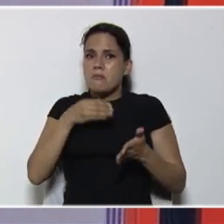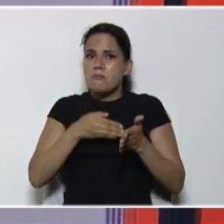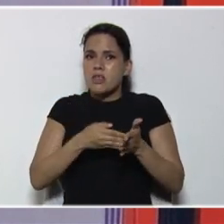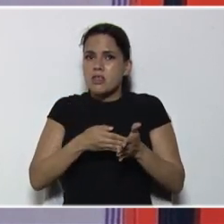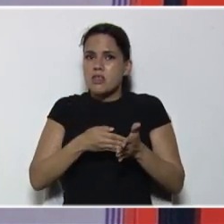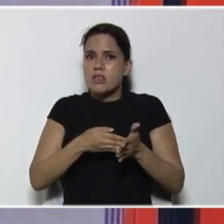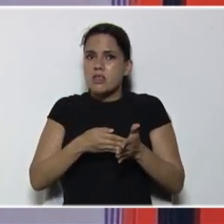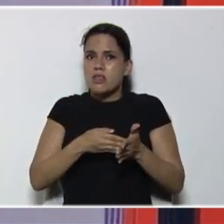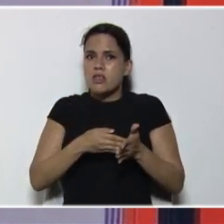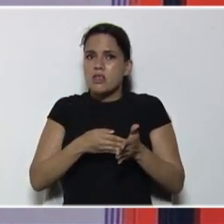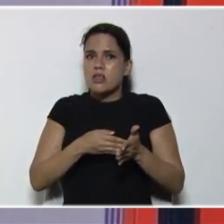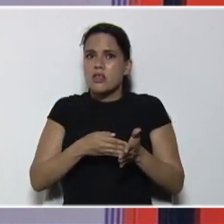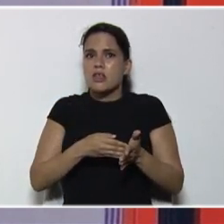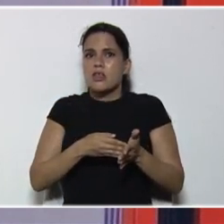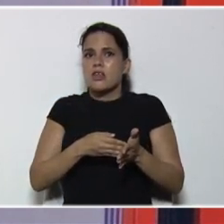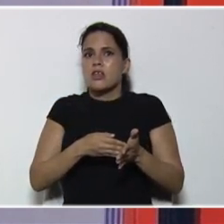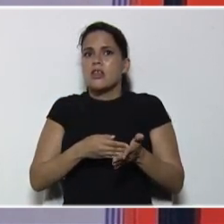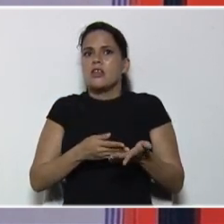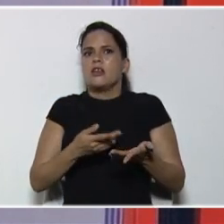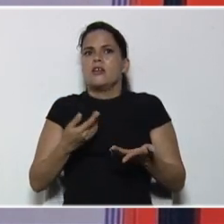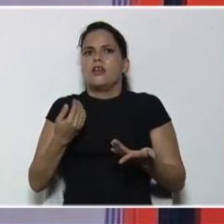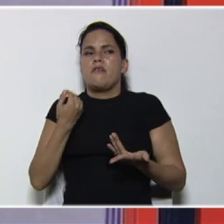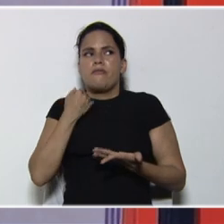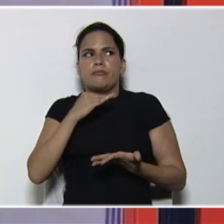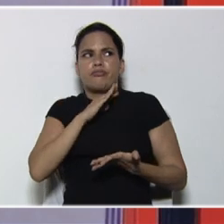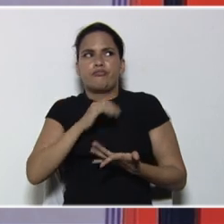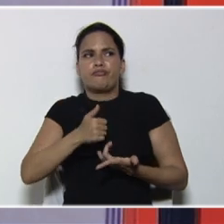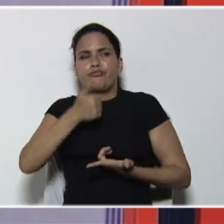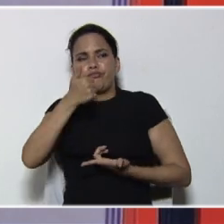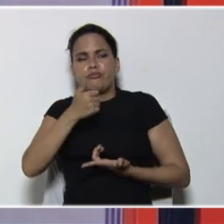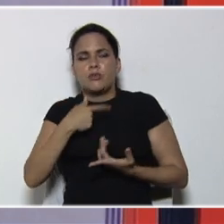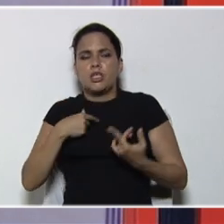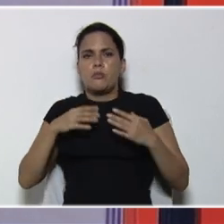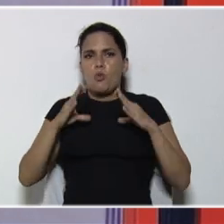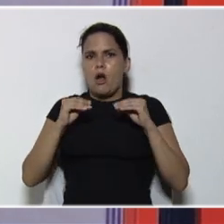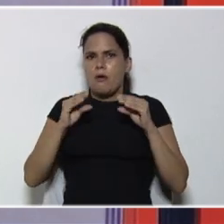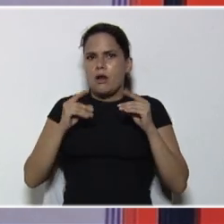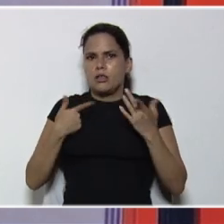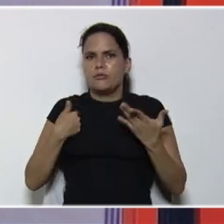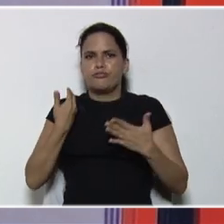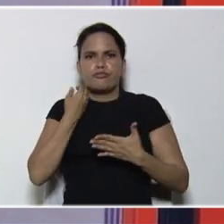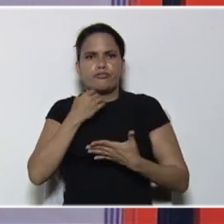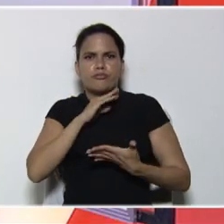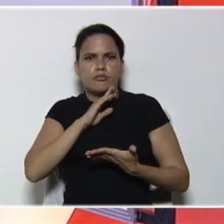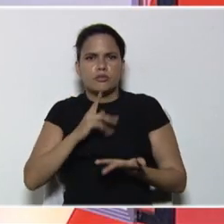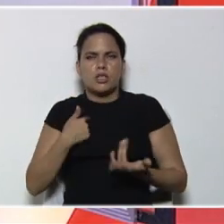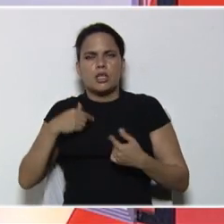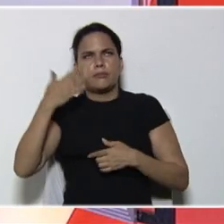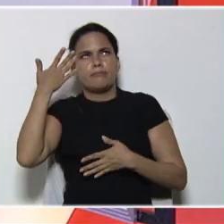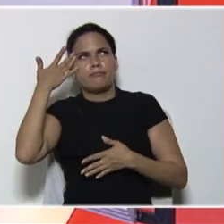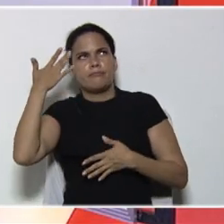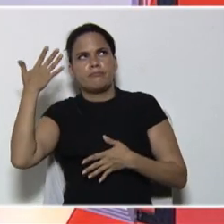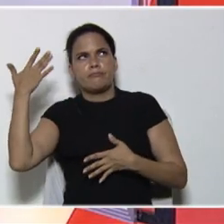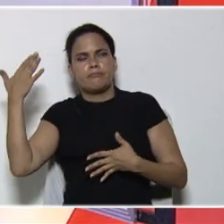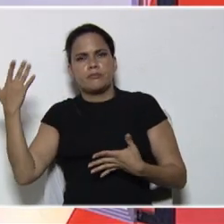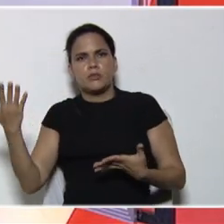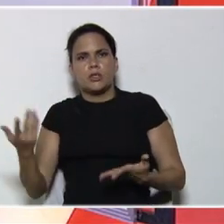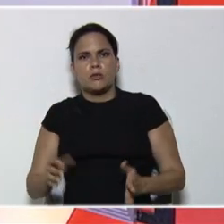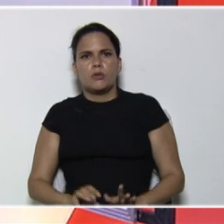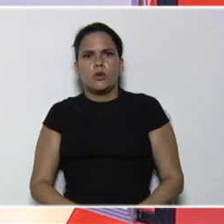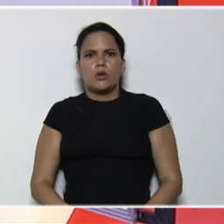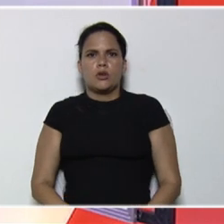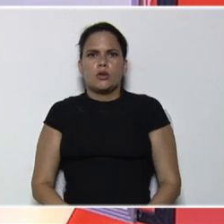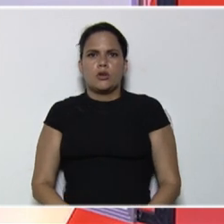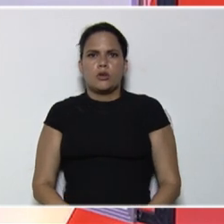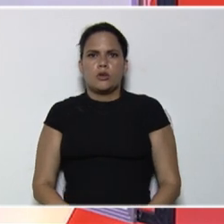20.000, 20.000 bacterias, porque estamos hablando, de una bacteria, le dije que imaginemos, como, si fuera,